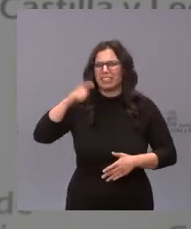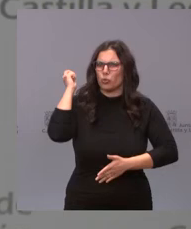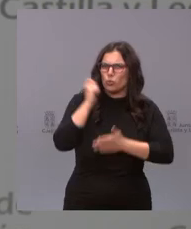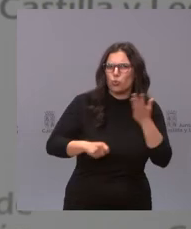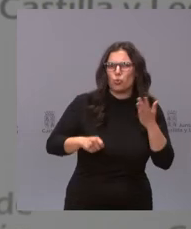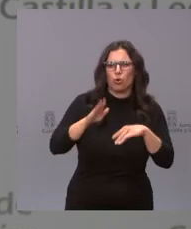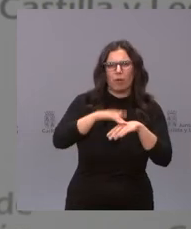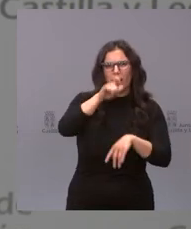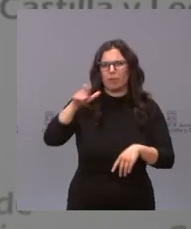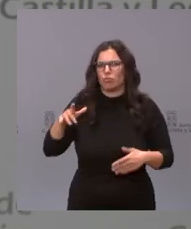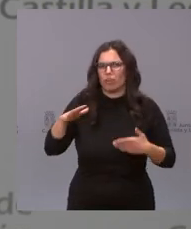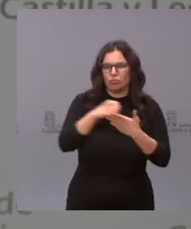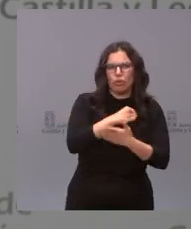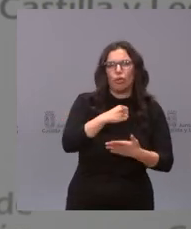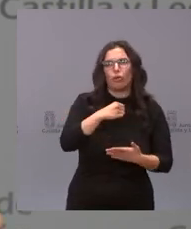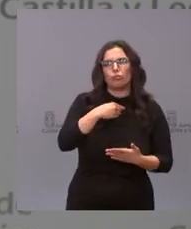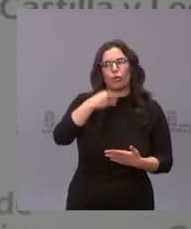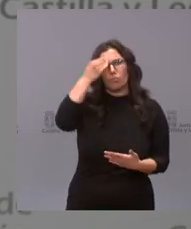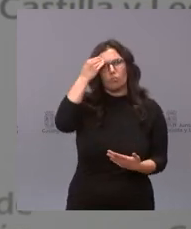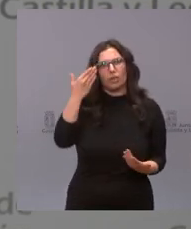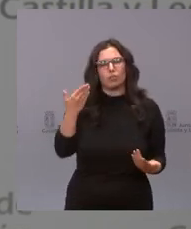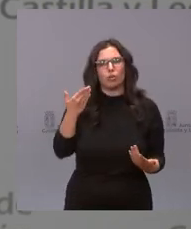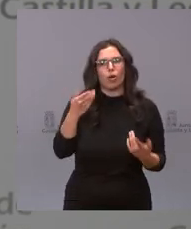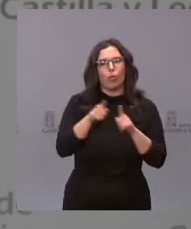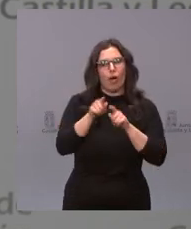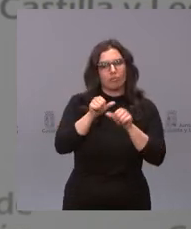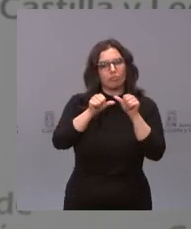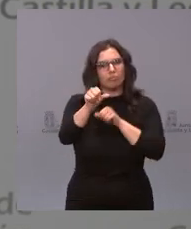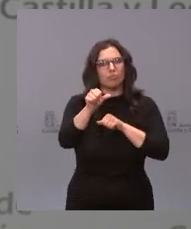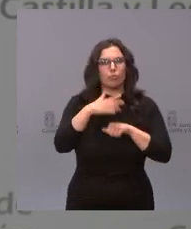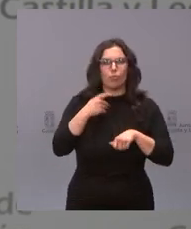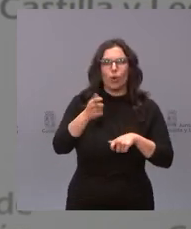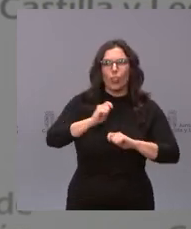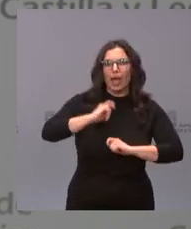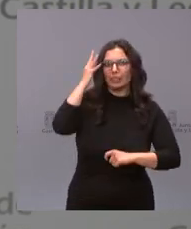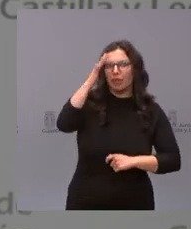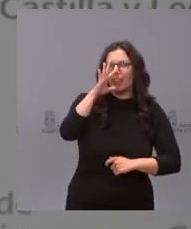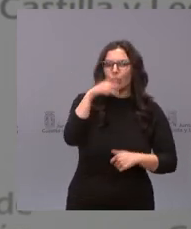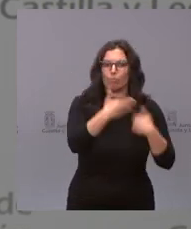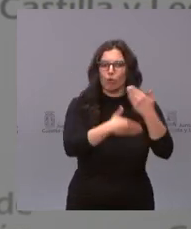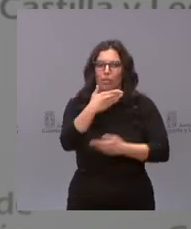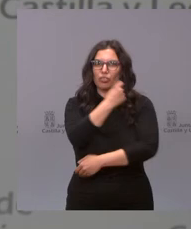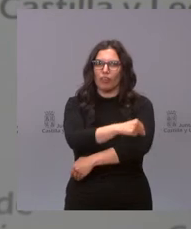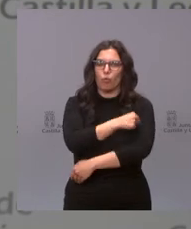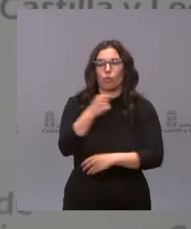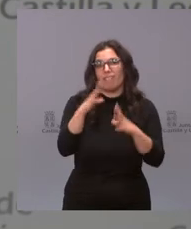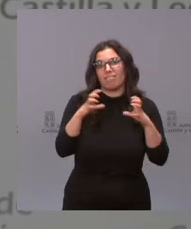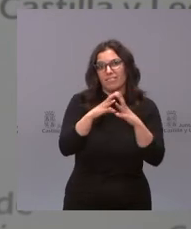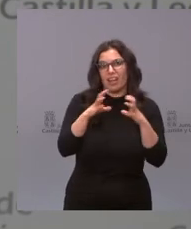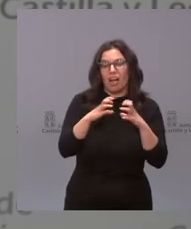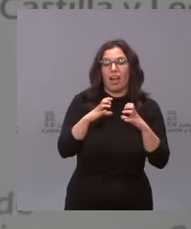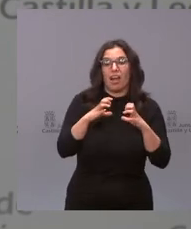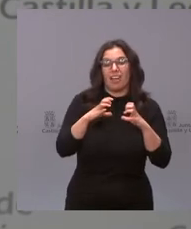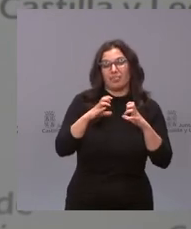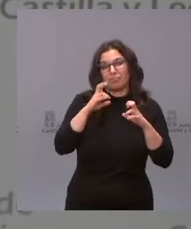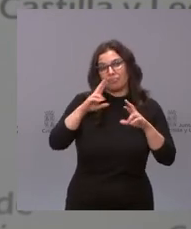los ciudadanos de Castilla y León yo creo que se abre un horizonte de esperanza con el proceso de vacunación y que tenemos muchas ganas de que se vuelvan a la